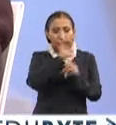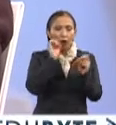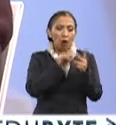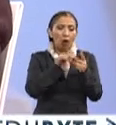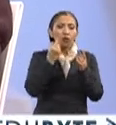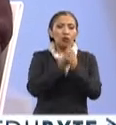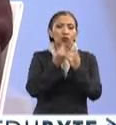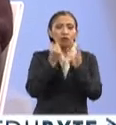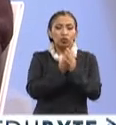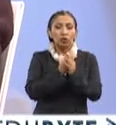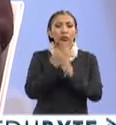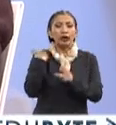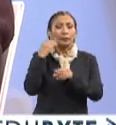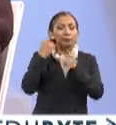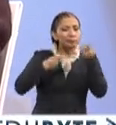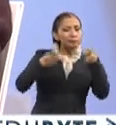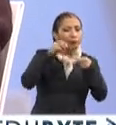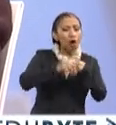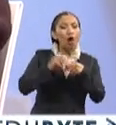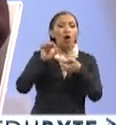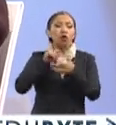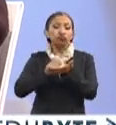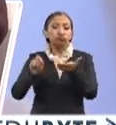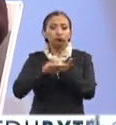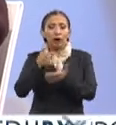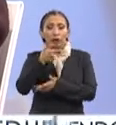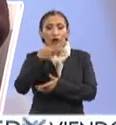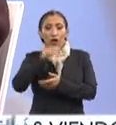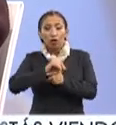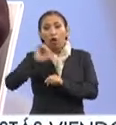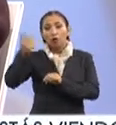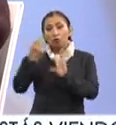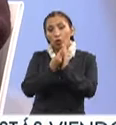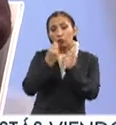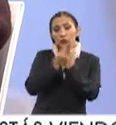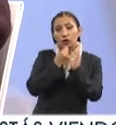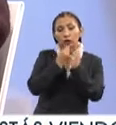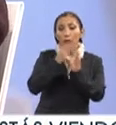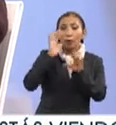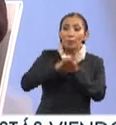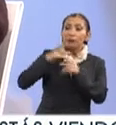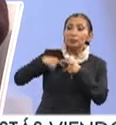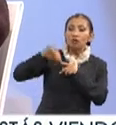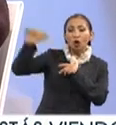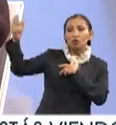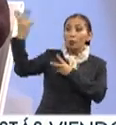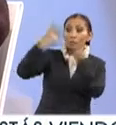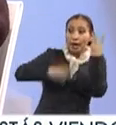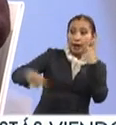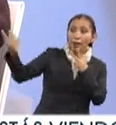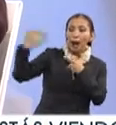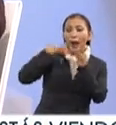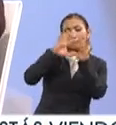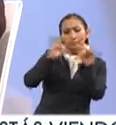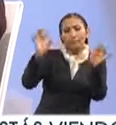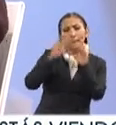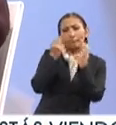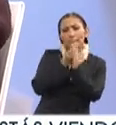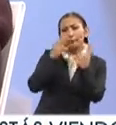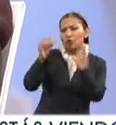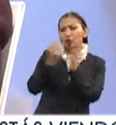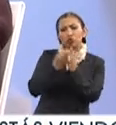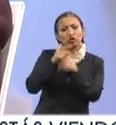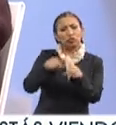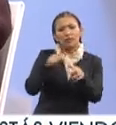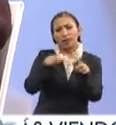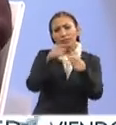y un curso de guión. Aparte de eso, tenemos una serie de cursos de extensión académica que atienden a público externo, que con un sinnúmero de